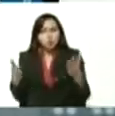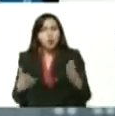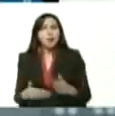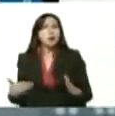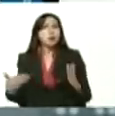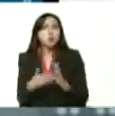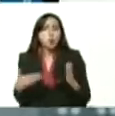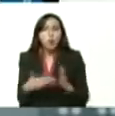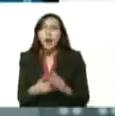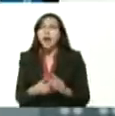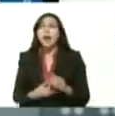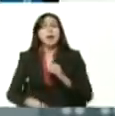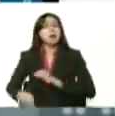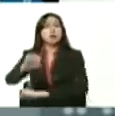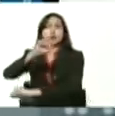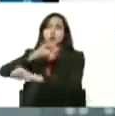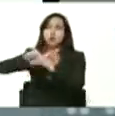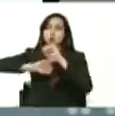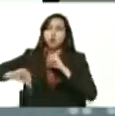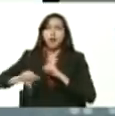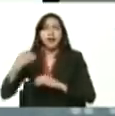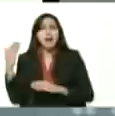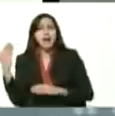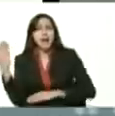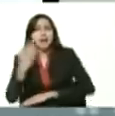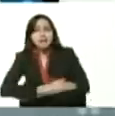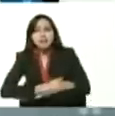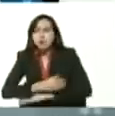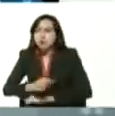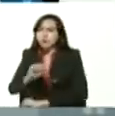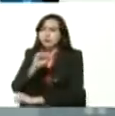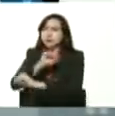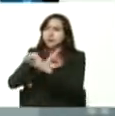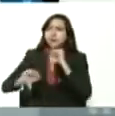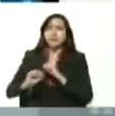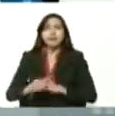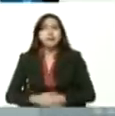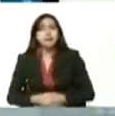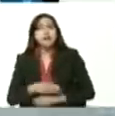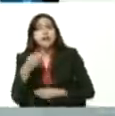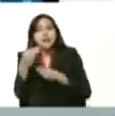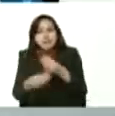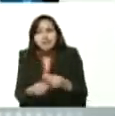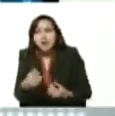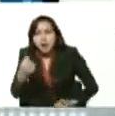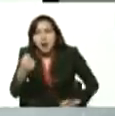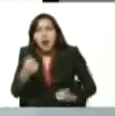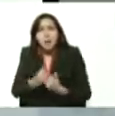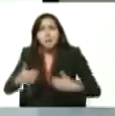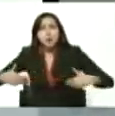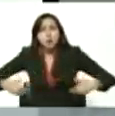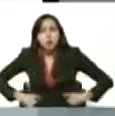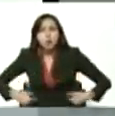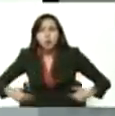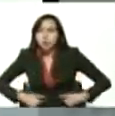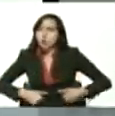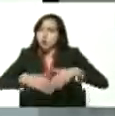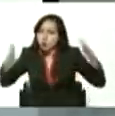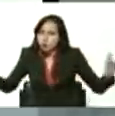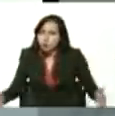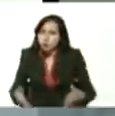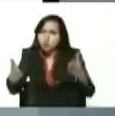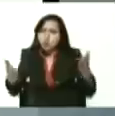económica, de las sanciones, del bloqueo, de la economía que se sustente en su propio esfuerzo productivo,